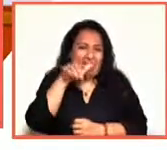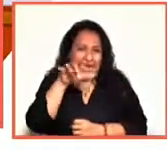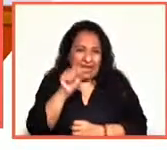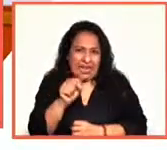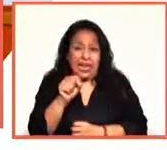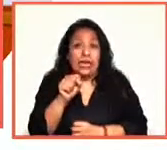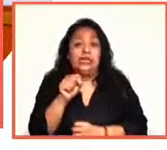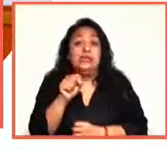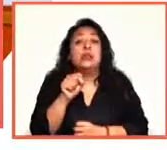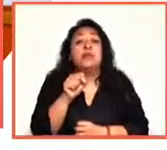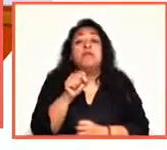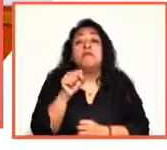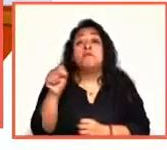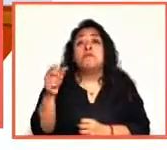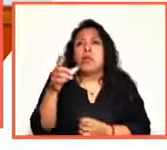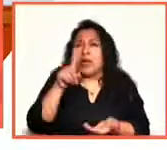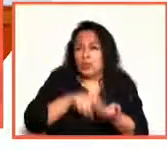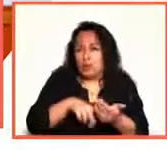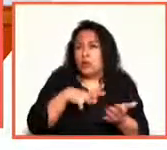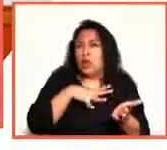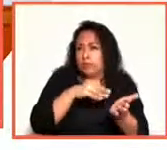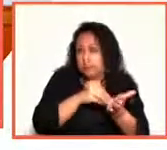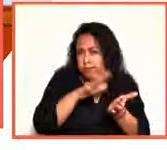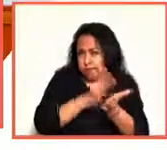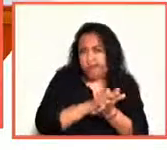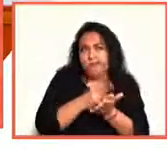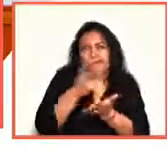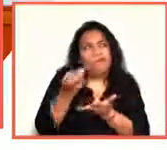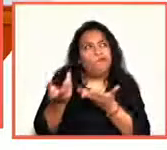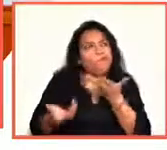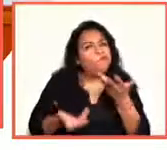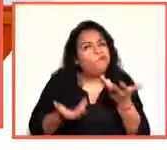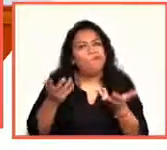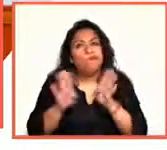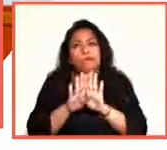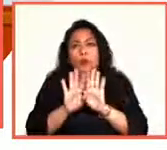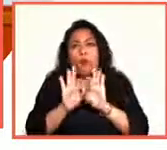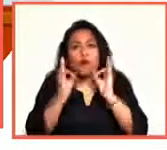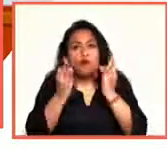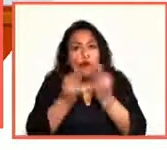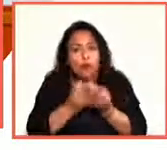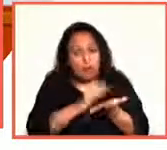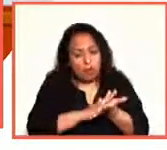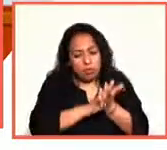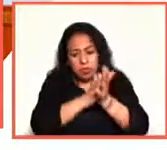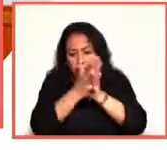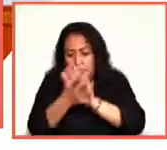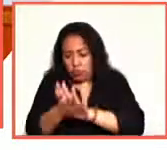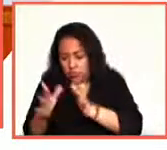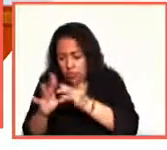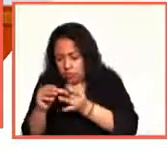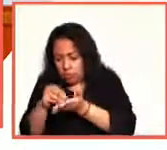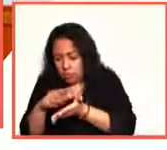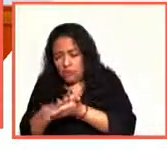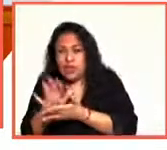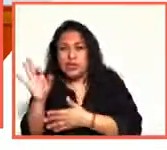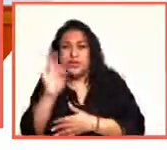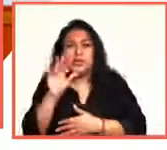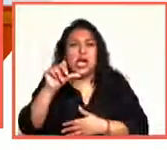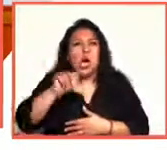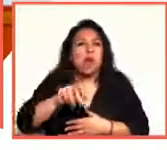forma de trasladar. Bueno, quizá hoy lo llamaríamos autoficción.